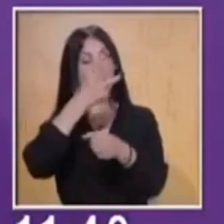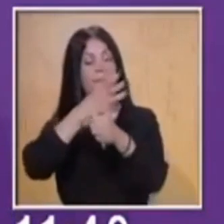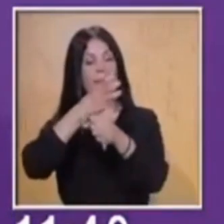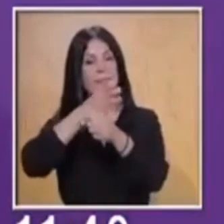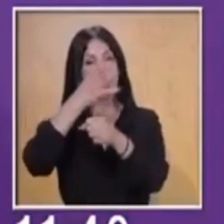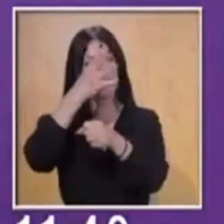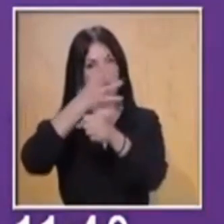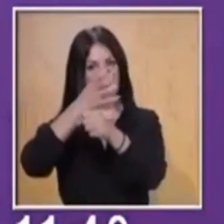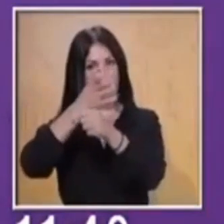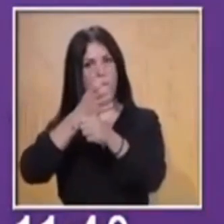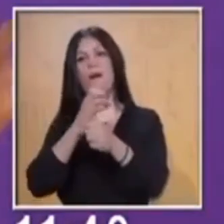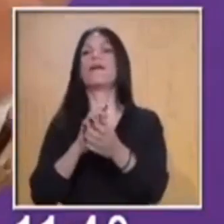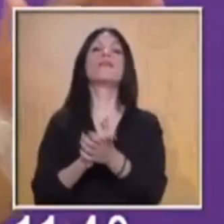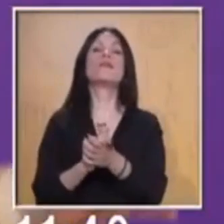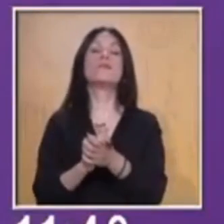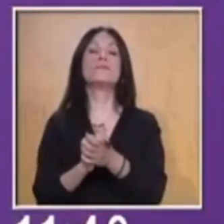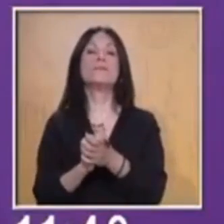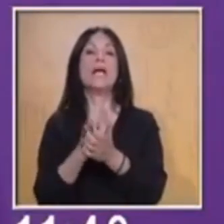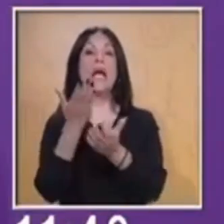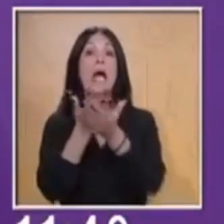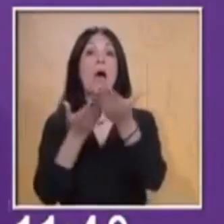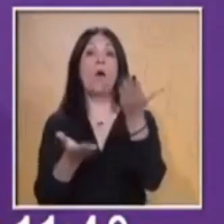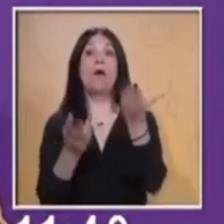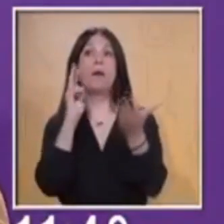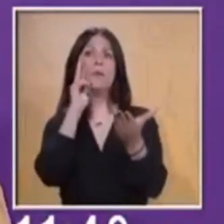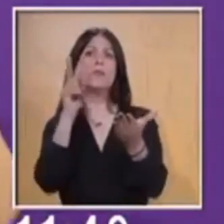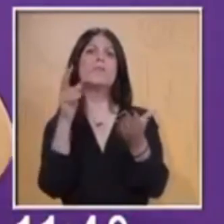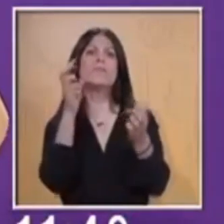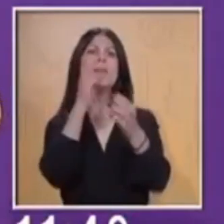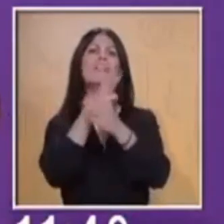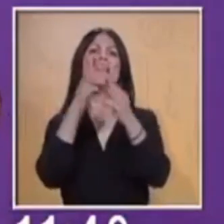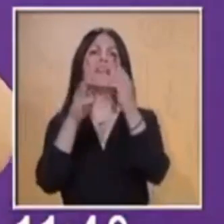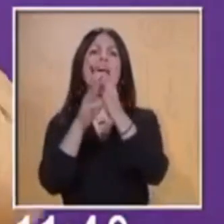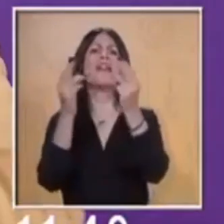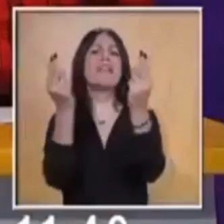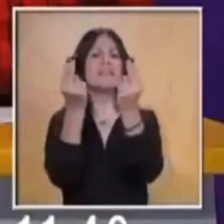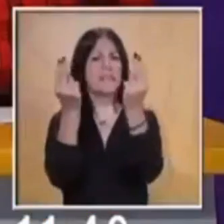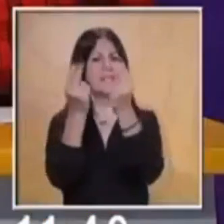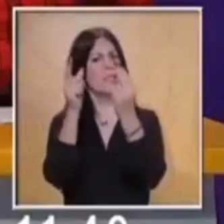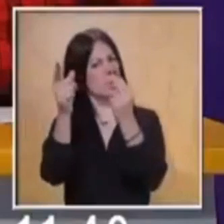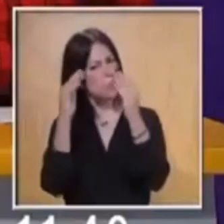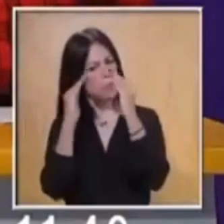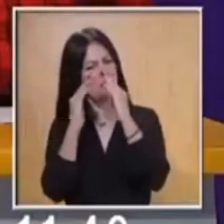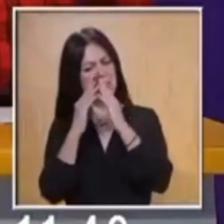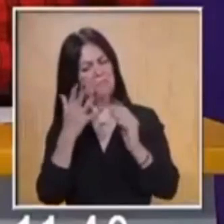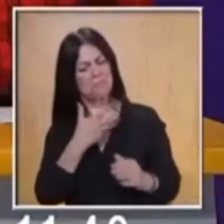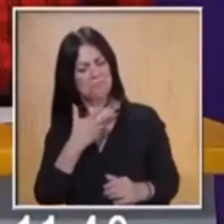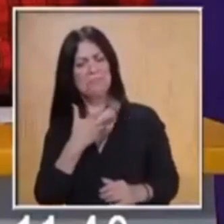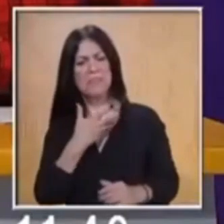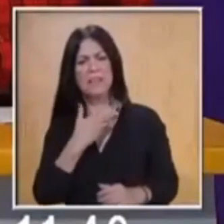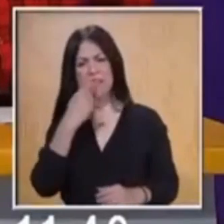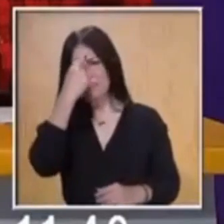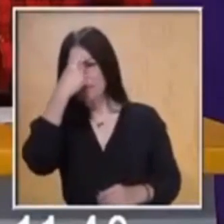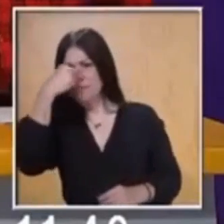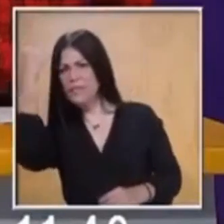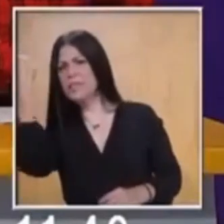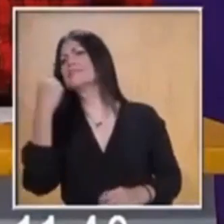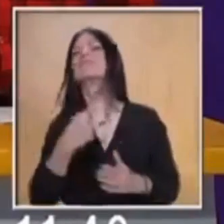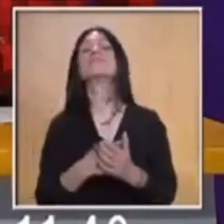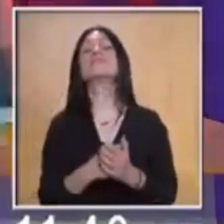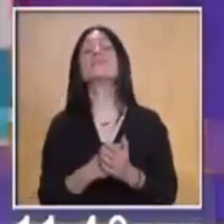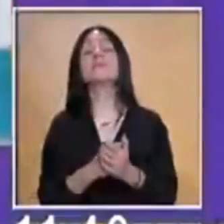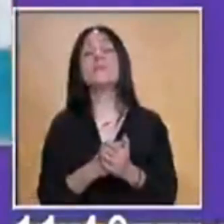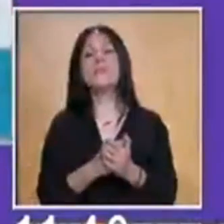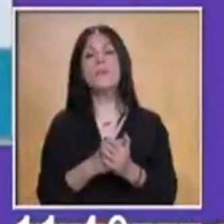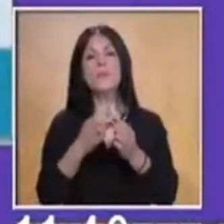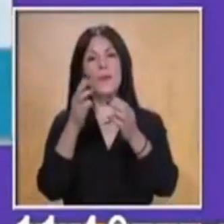de primaria. Vamos con los materiales que vamos a usar y que yo sé que tienes a tu alcance el día de hoy. Vamos con